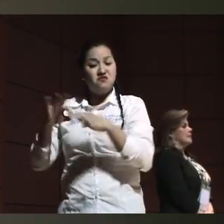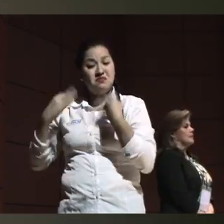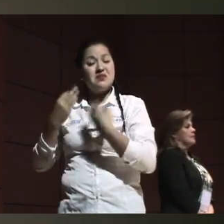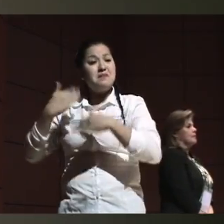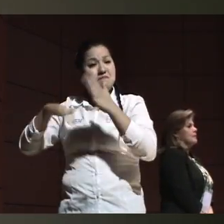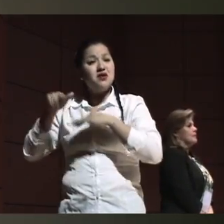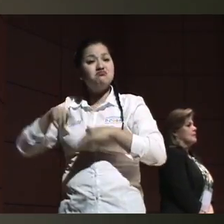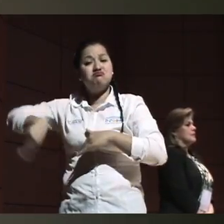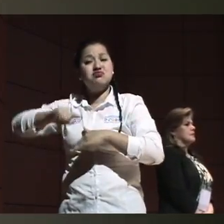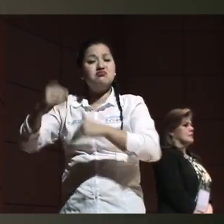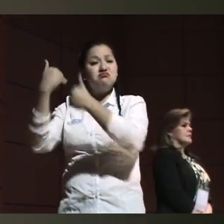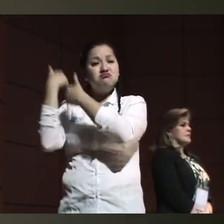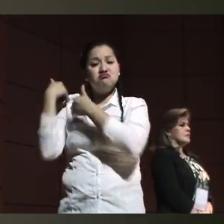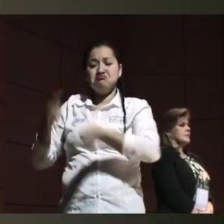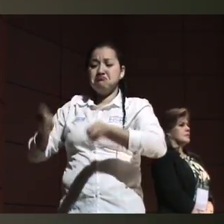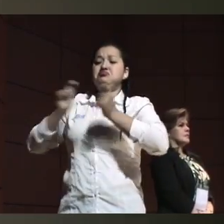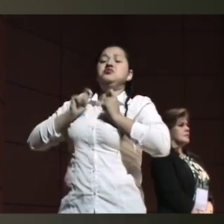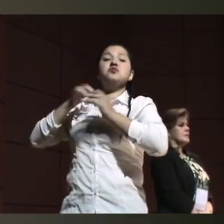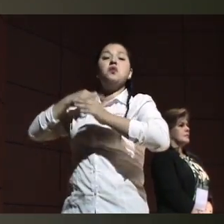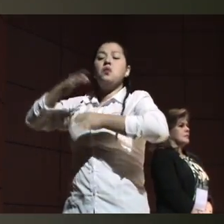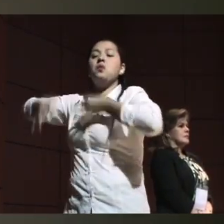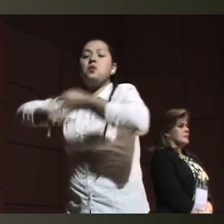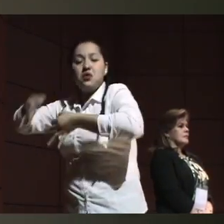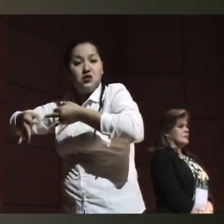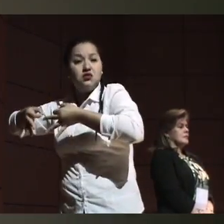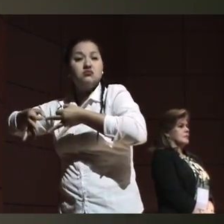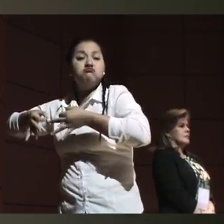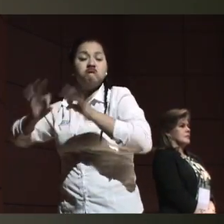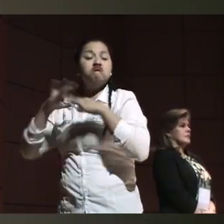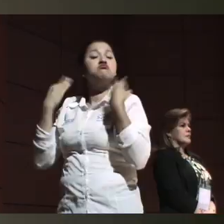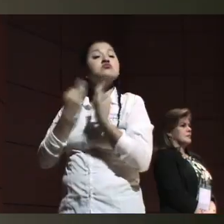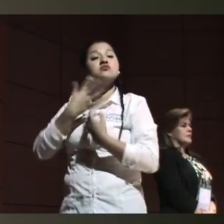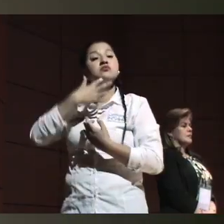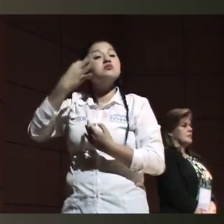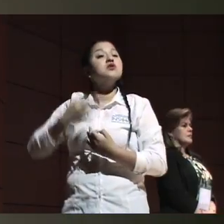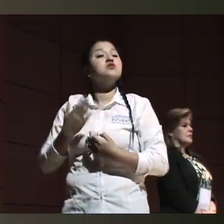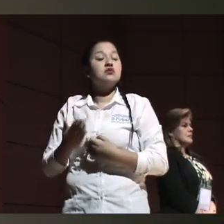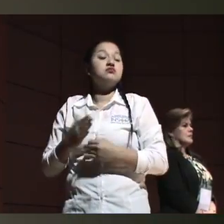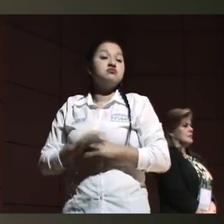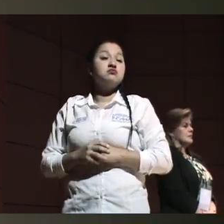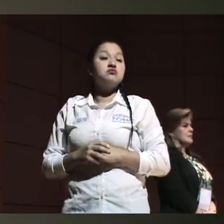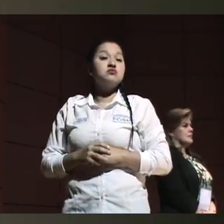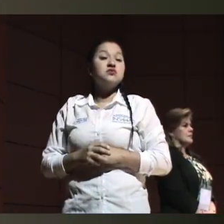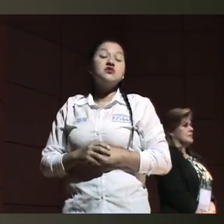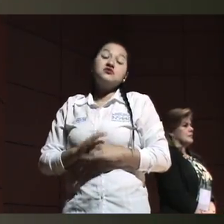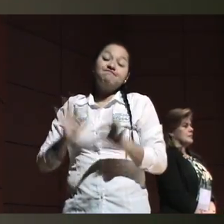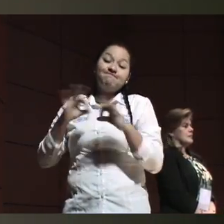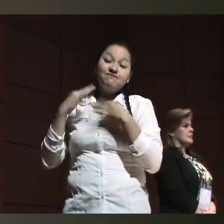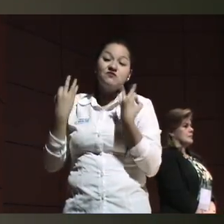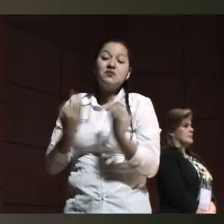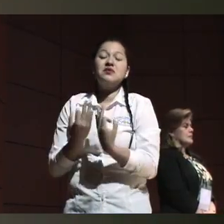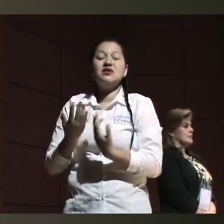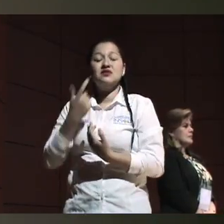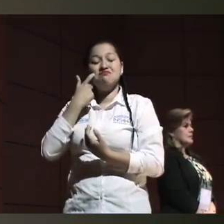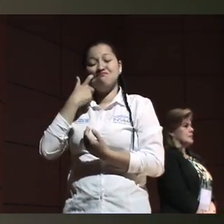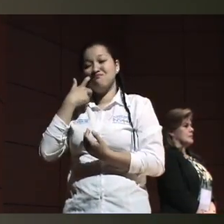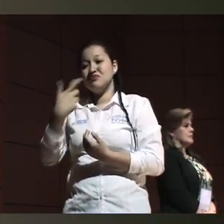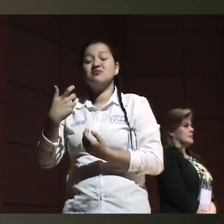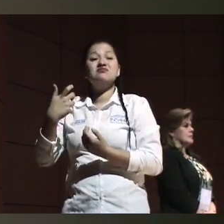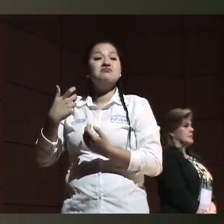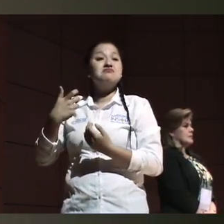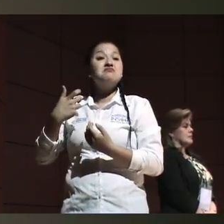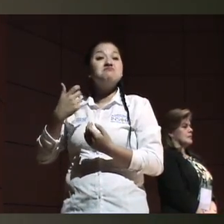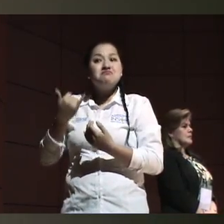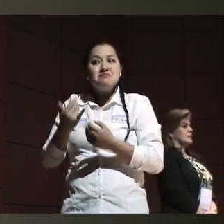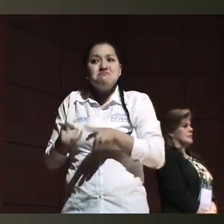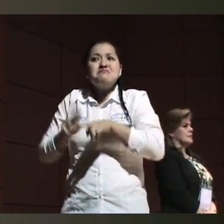mayor parte del cuidado o asumimos la mayor parte del cuidado. Hay múltiples cambios de los roles dentro de una familia. Hay mayores gastos.